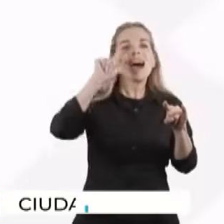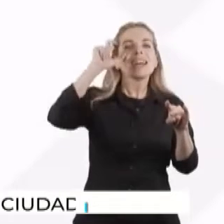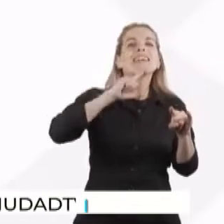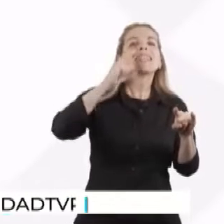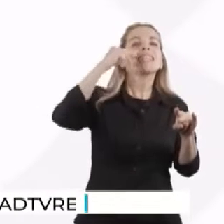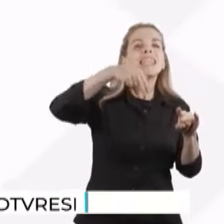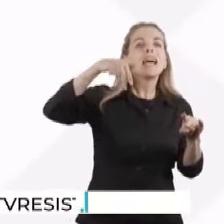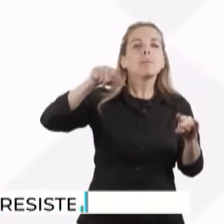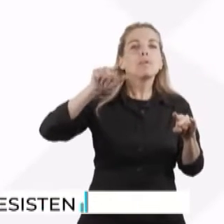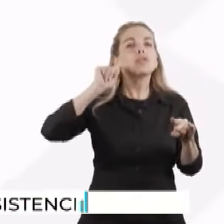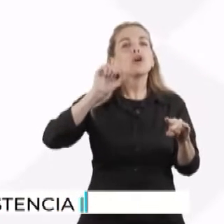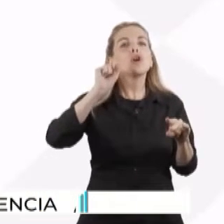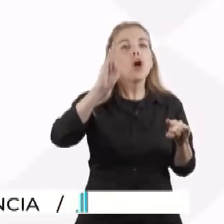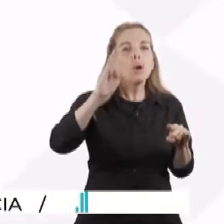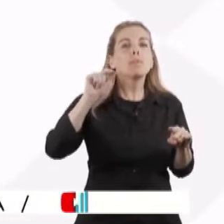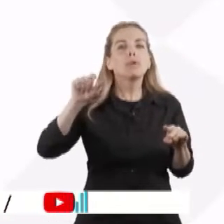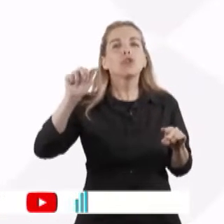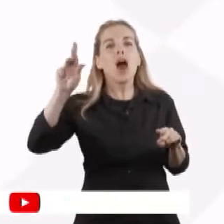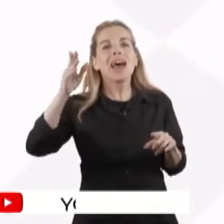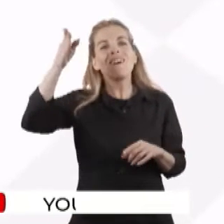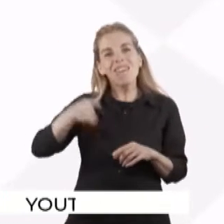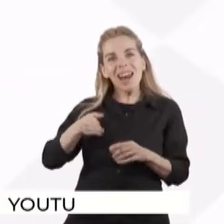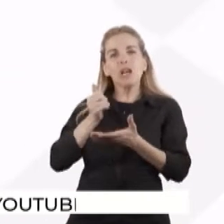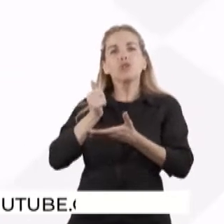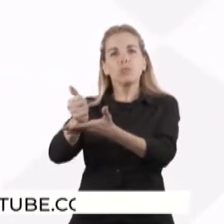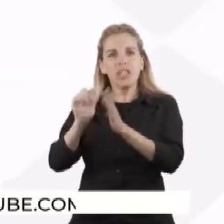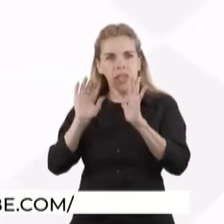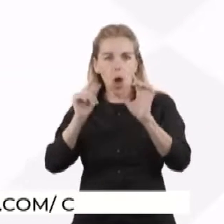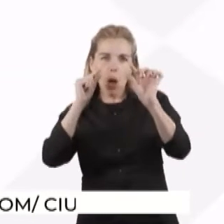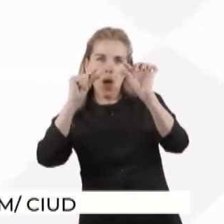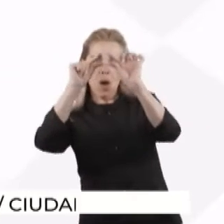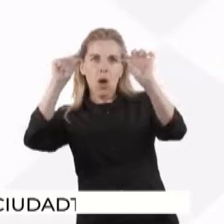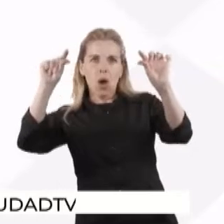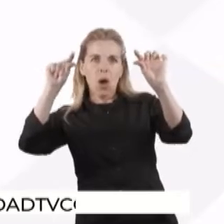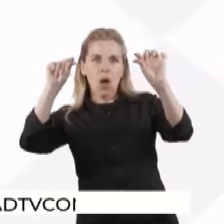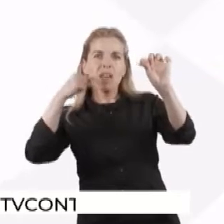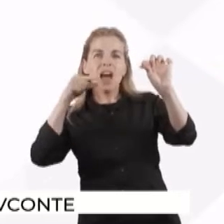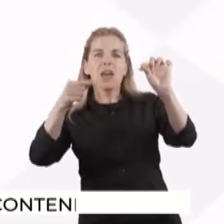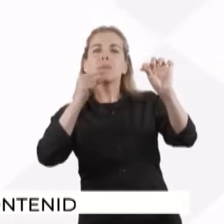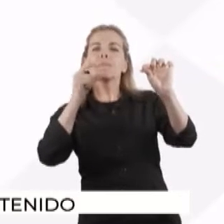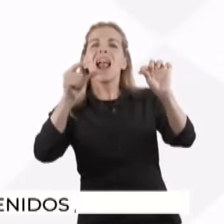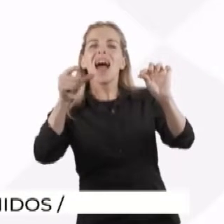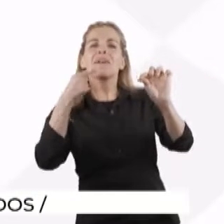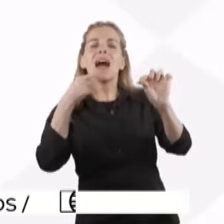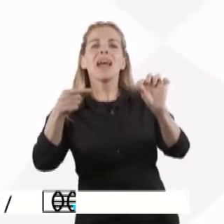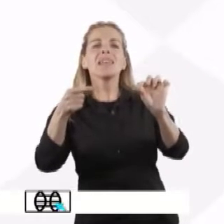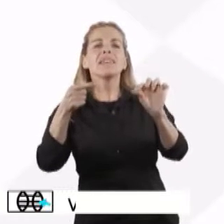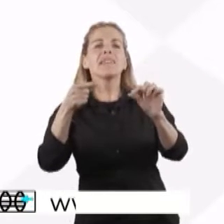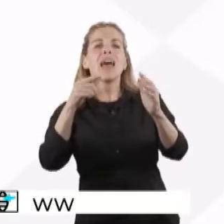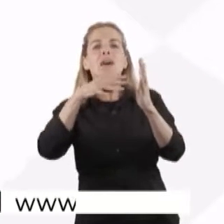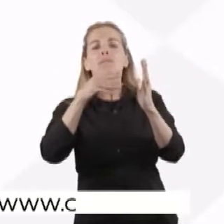barra subsidios, hay un cuadro que dice llenar el formulario o acceder al registro